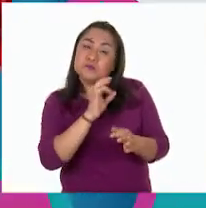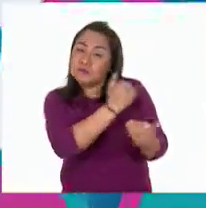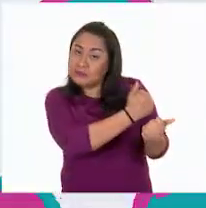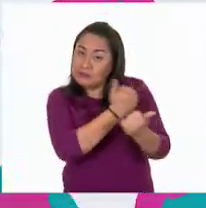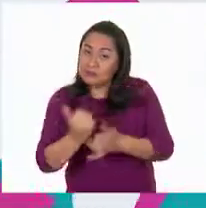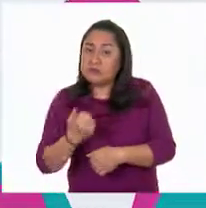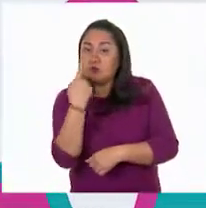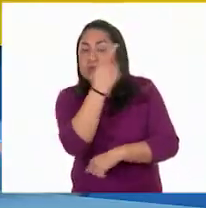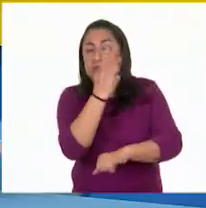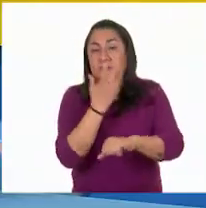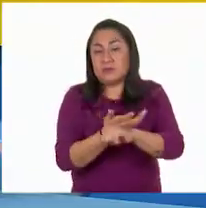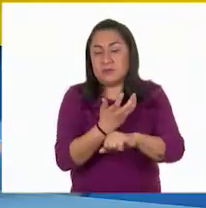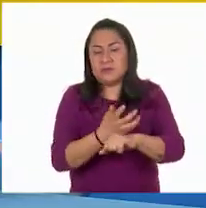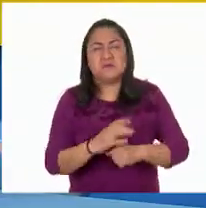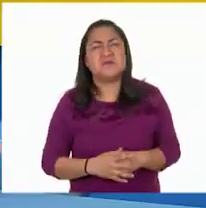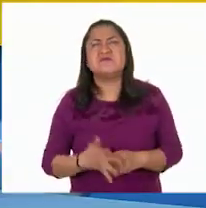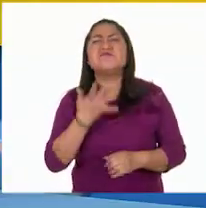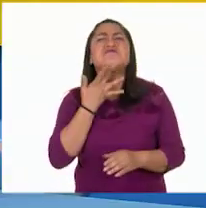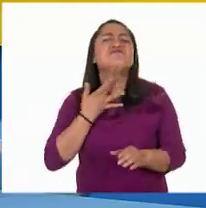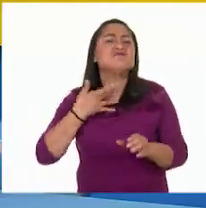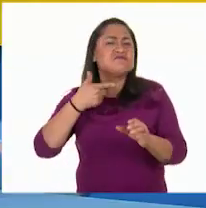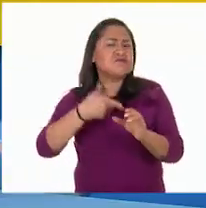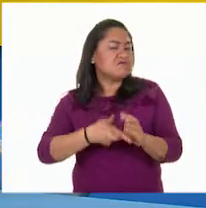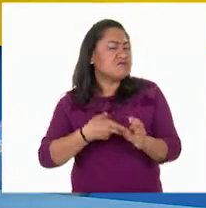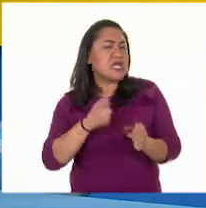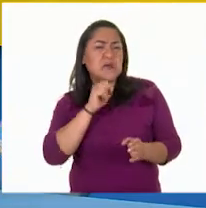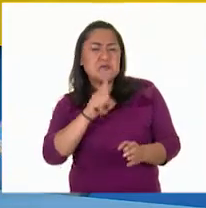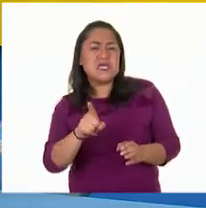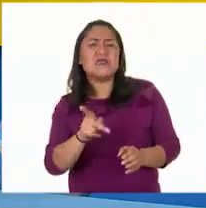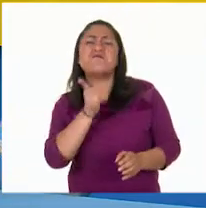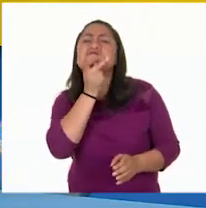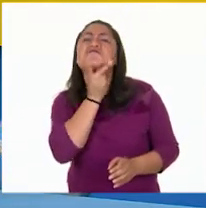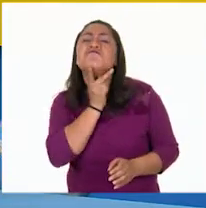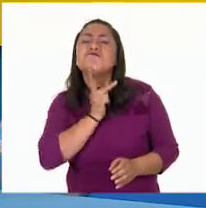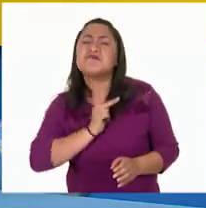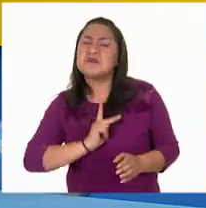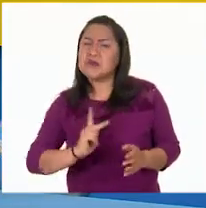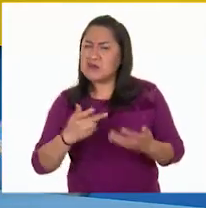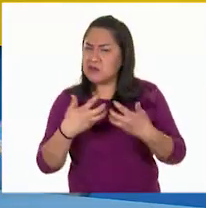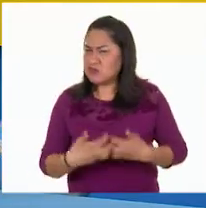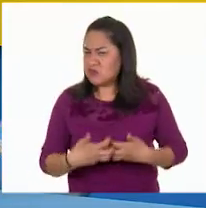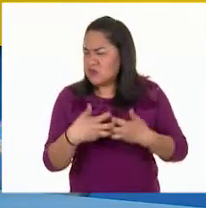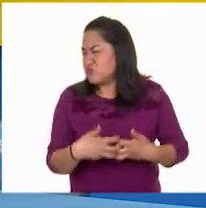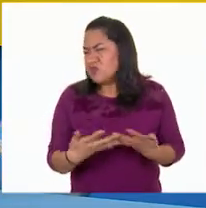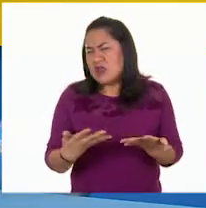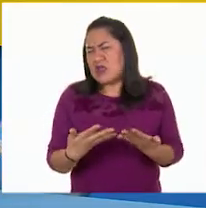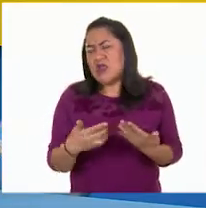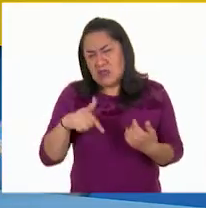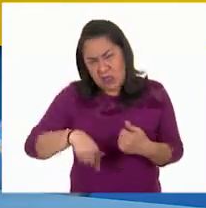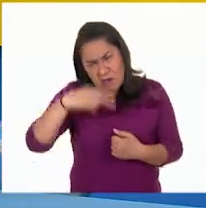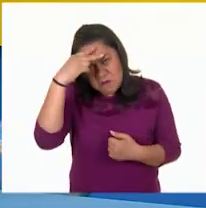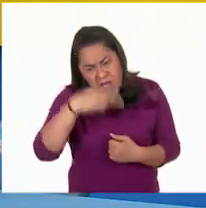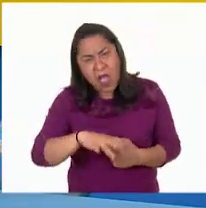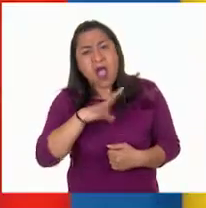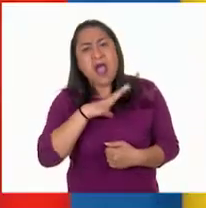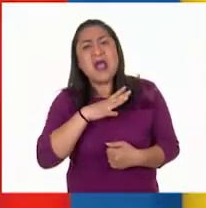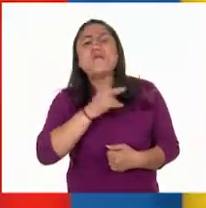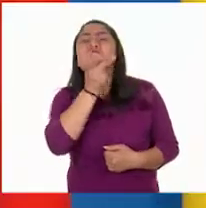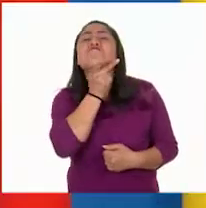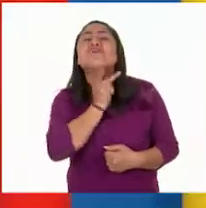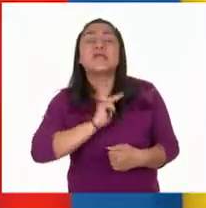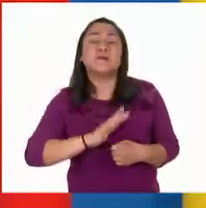Larisa. Pero la gasolina deriva del petróleo, como vimos en la clase pasada, y México sí produce petróleo.